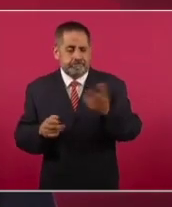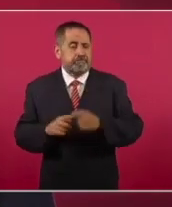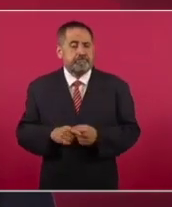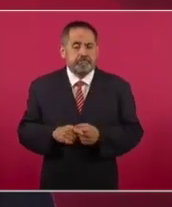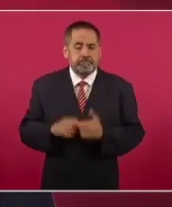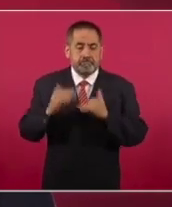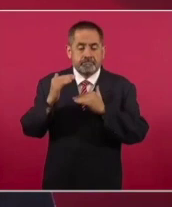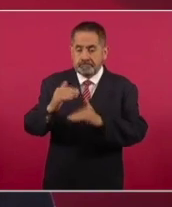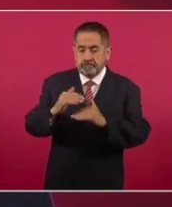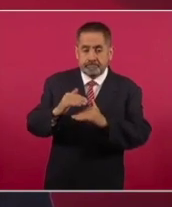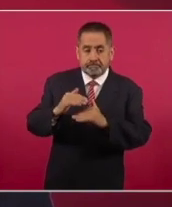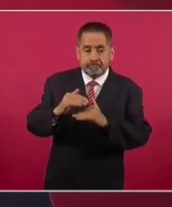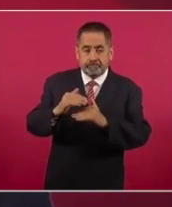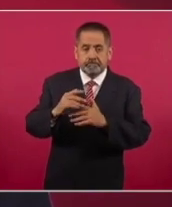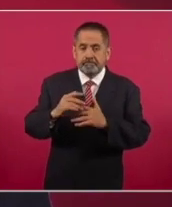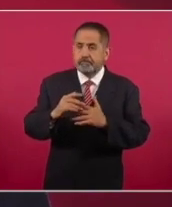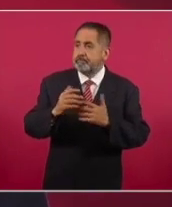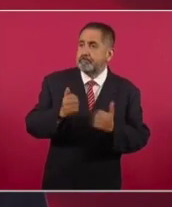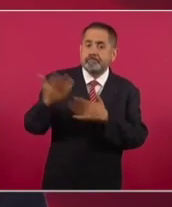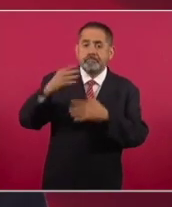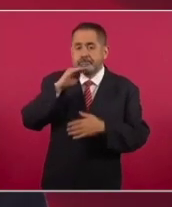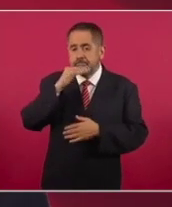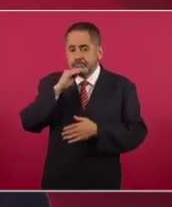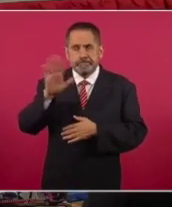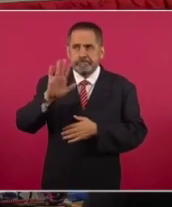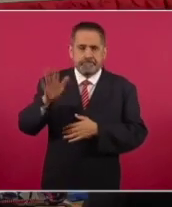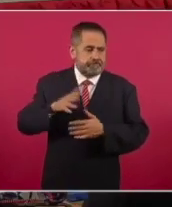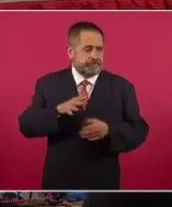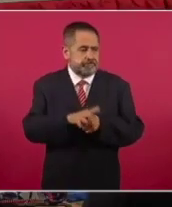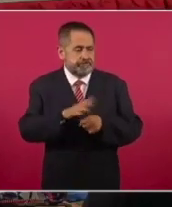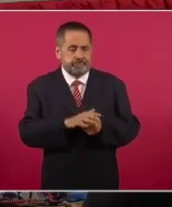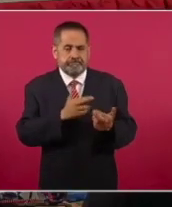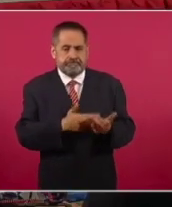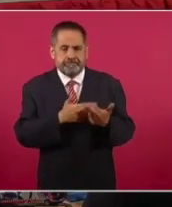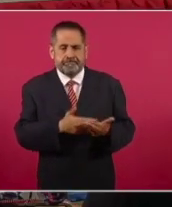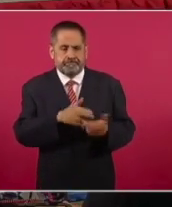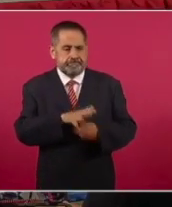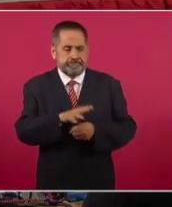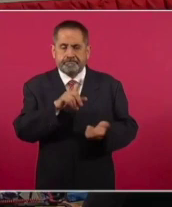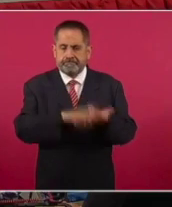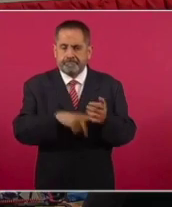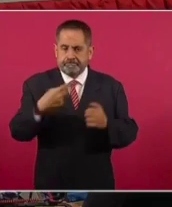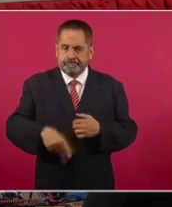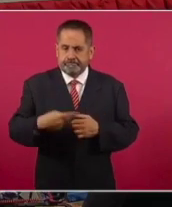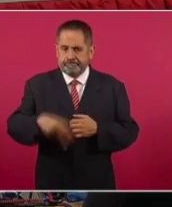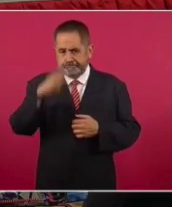exportación de maíz blanco para tener una reserva estratégica en este producto,